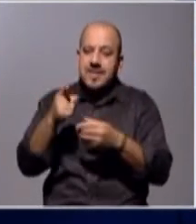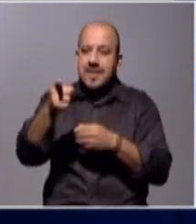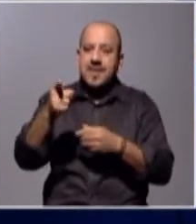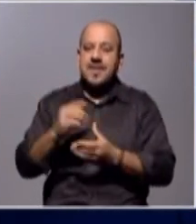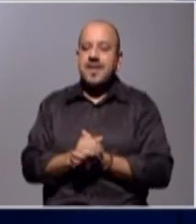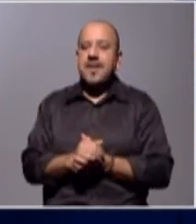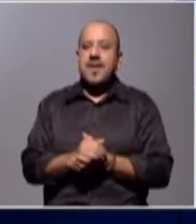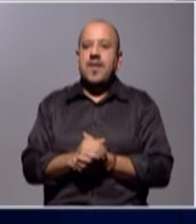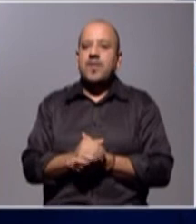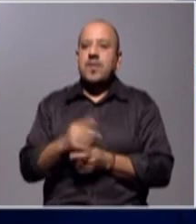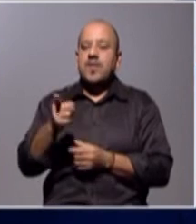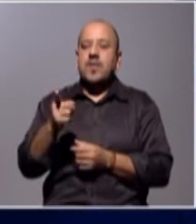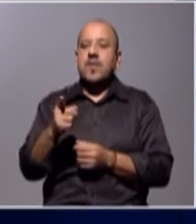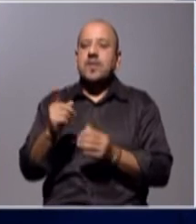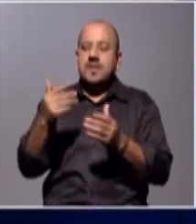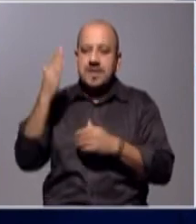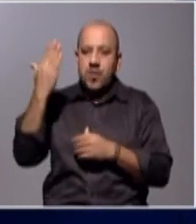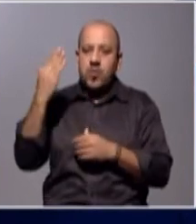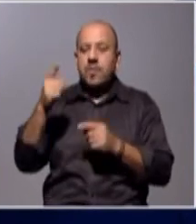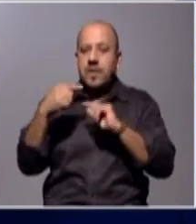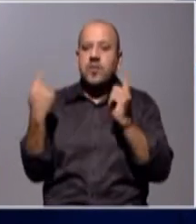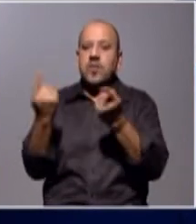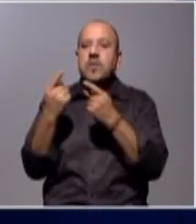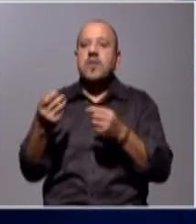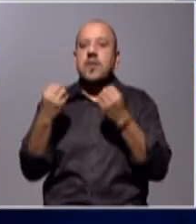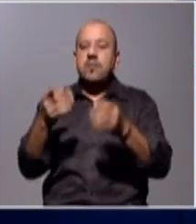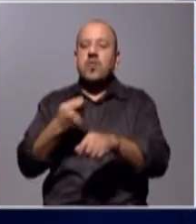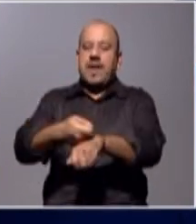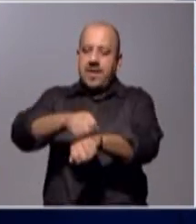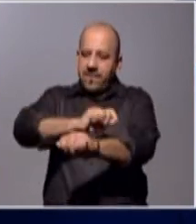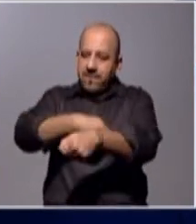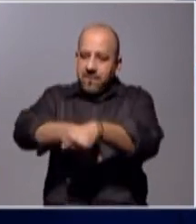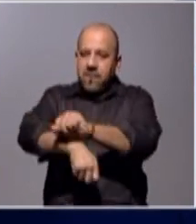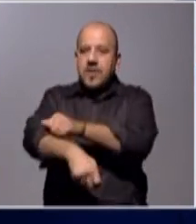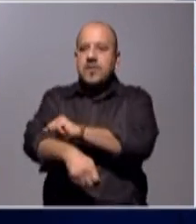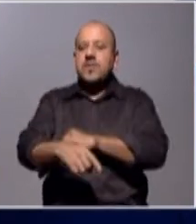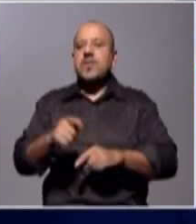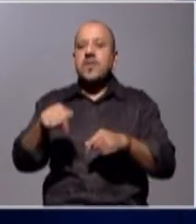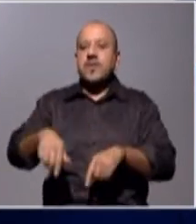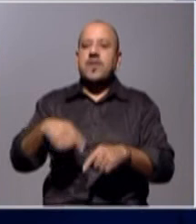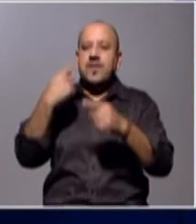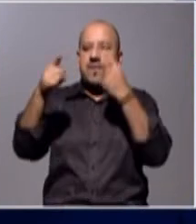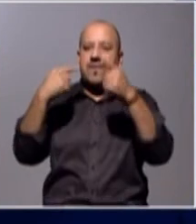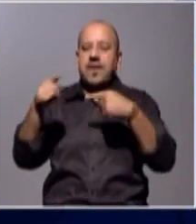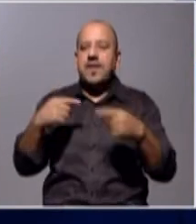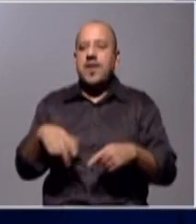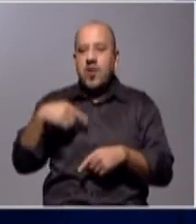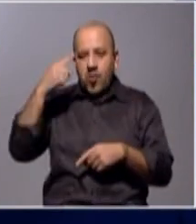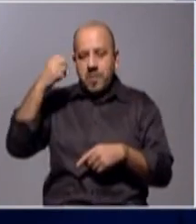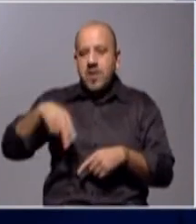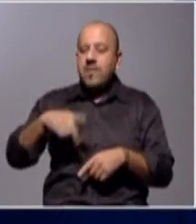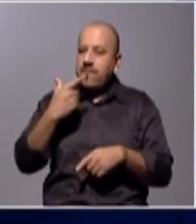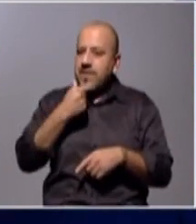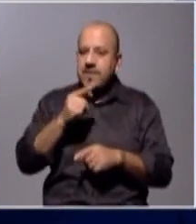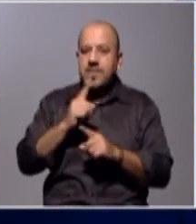partida, y bueno, a las órdenes, y saludos para todos ustedes, porque el esfuerzo de llevar las diferentes voces sabemos que no es